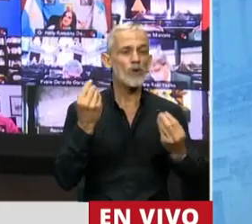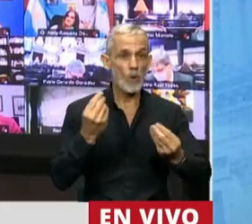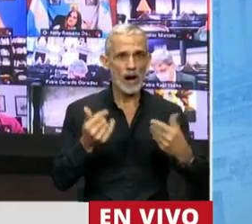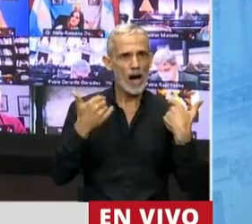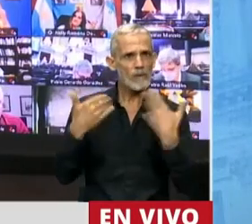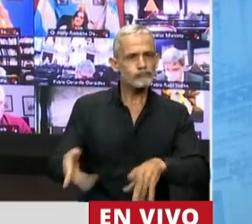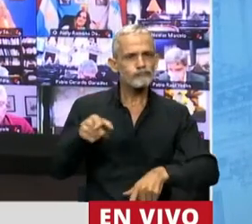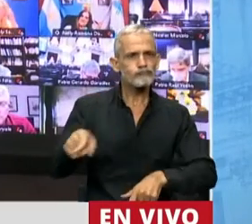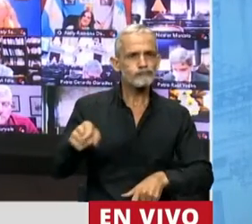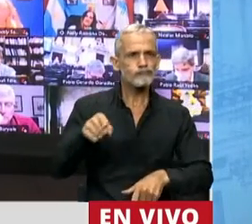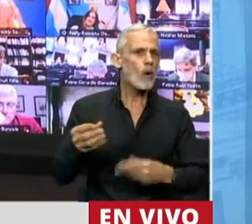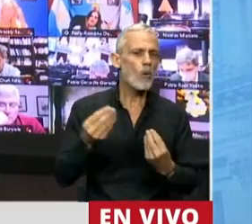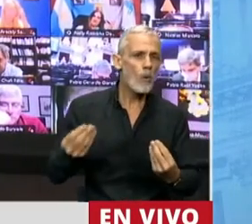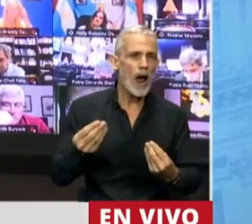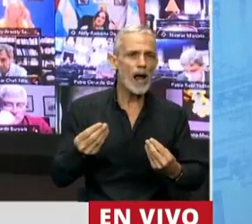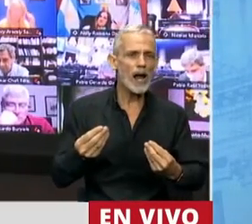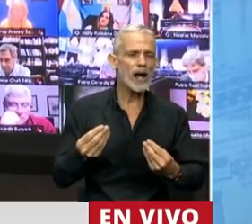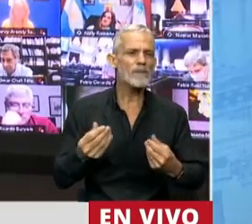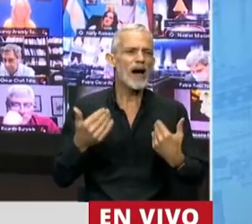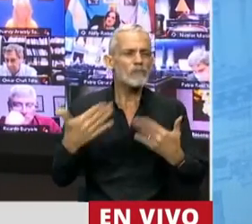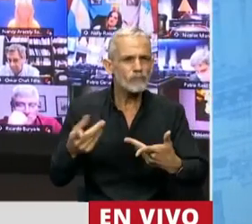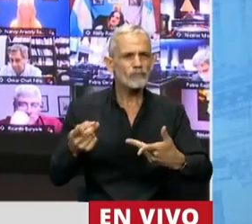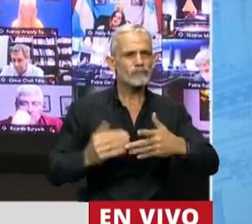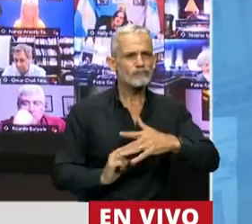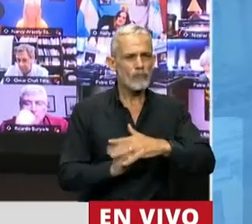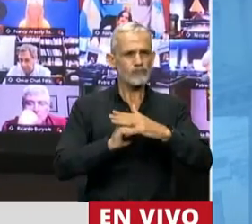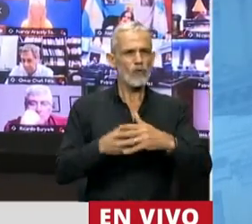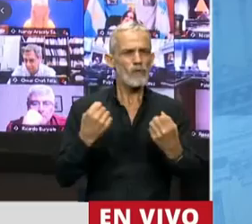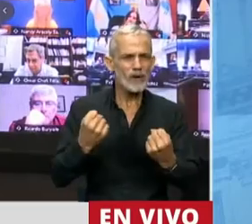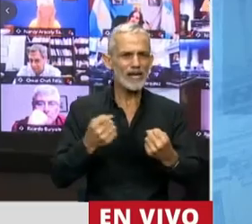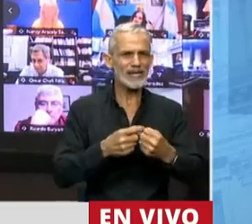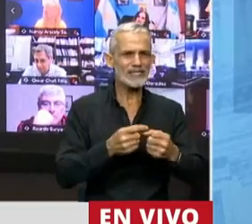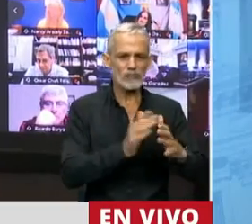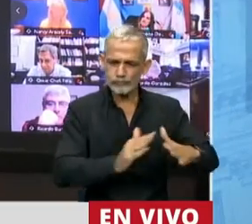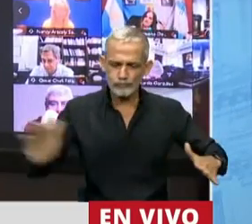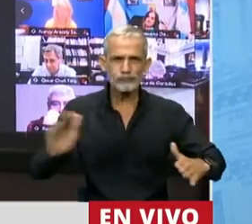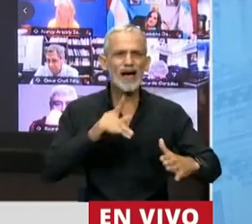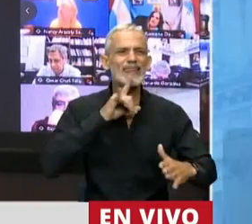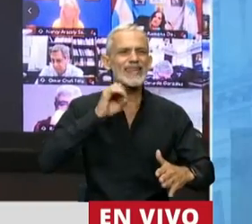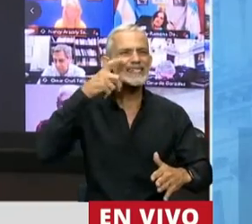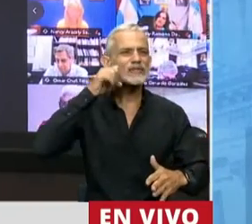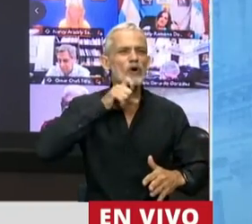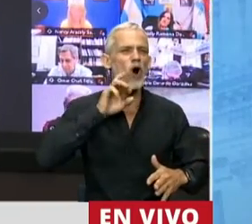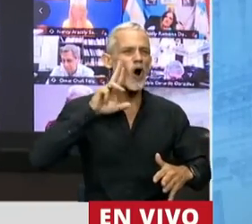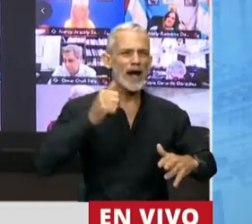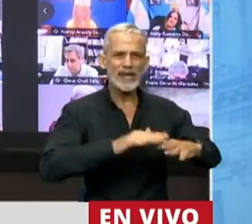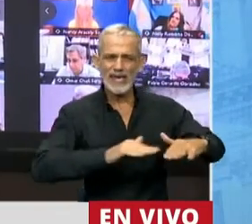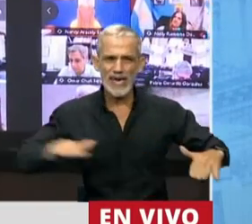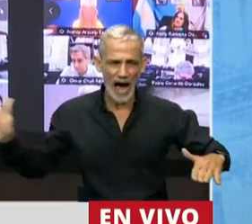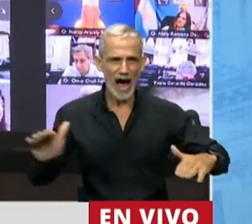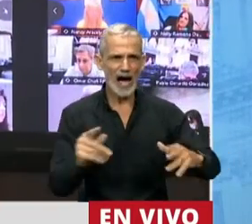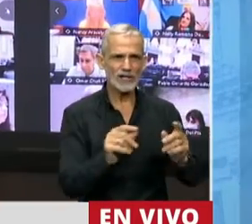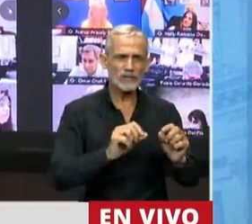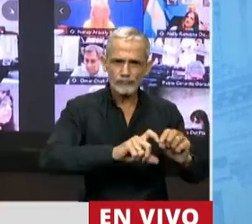favorecer o fortalecer las trayectorias educativas. ¿Y qué es una trayectoria? Bueno, es el